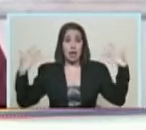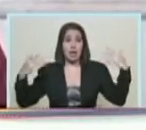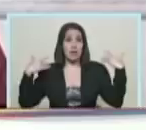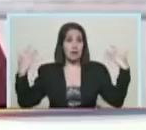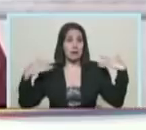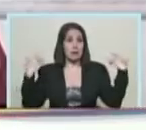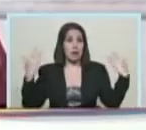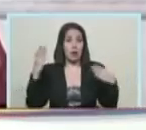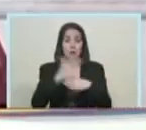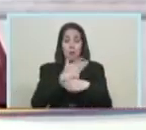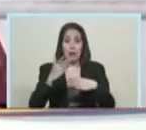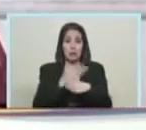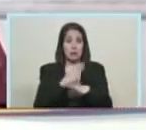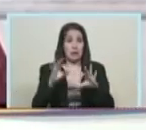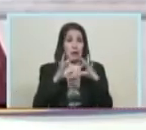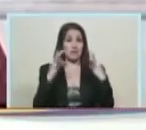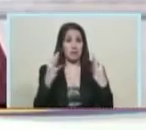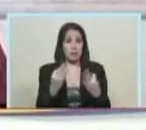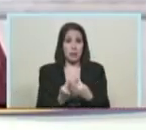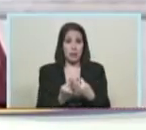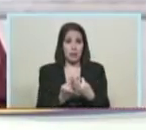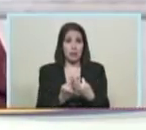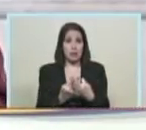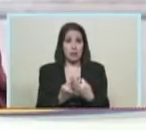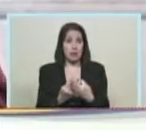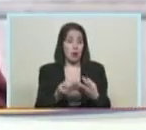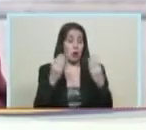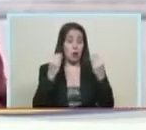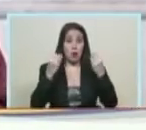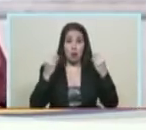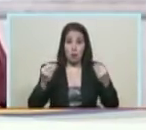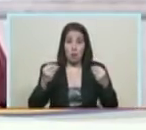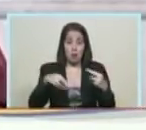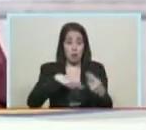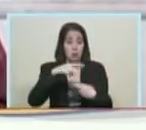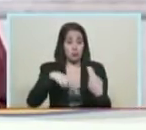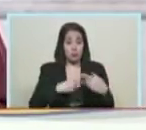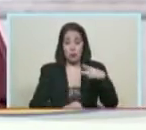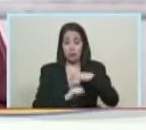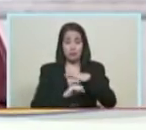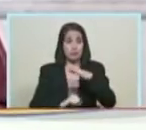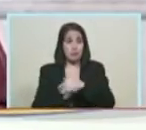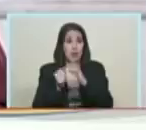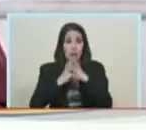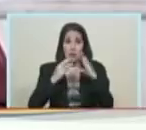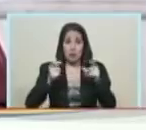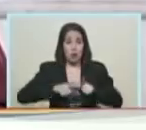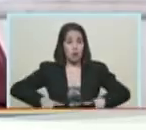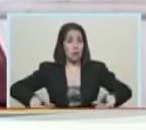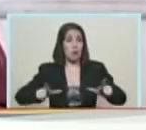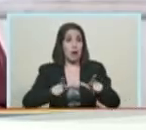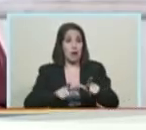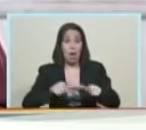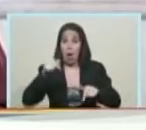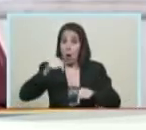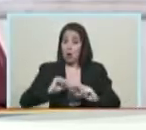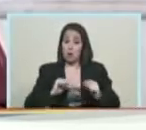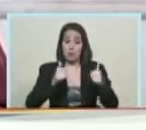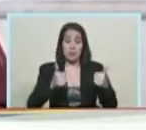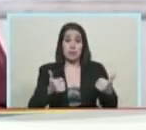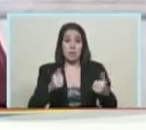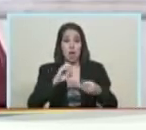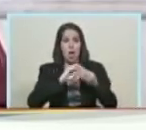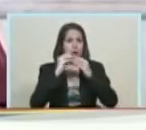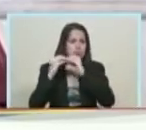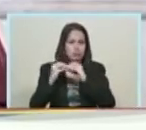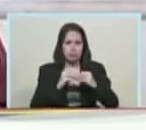compartir el derecho a la familia esa tiene que ser la esencia de la revolución en todos los campos en todos los campos hoy estamos arrancando el